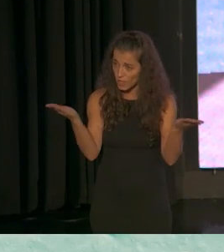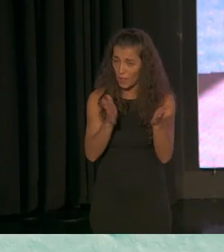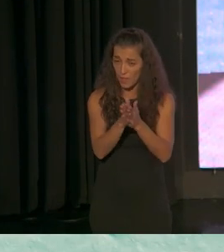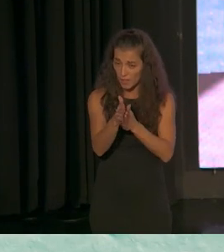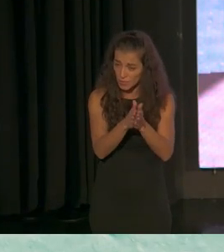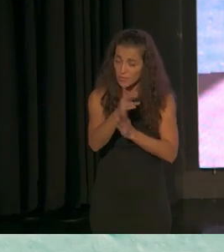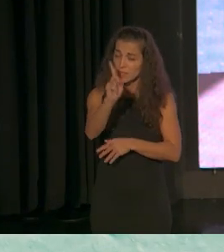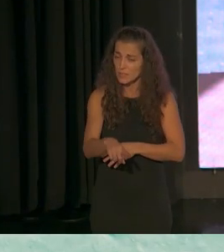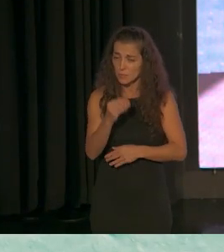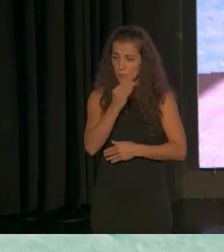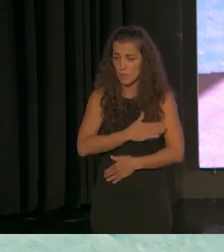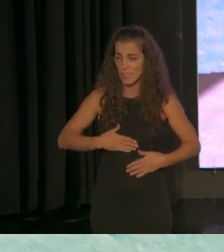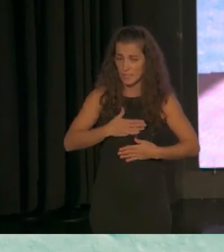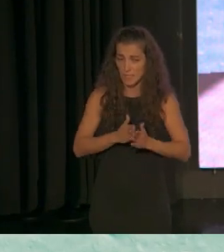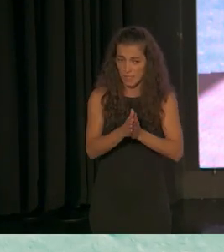promover su bienestar